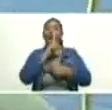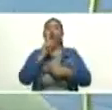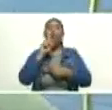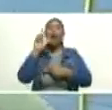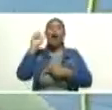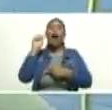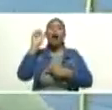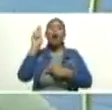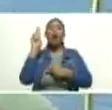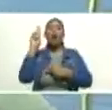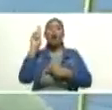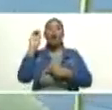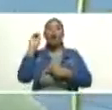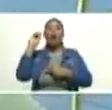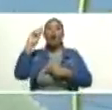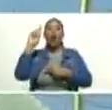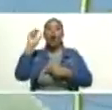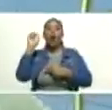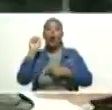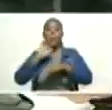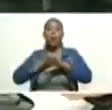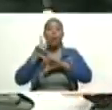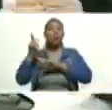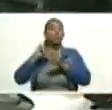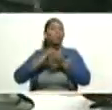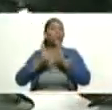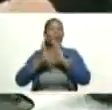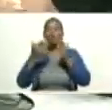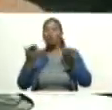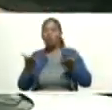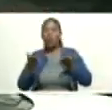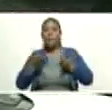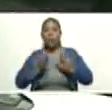estas opciones, porque es un nacimiento...